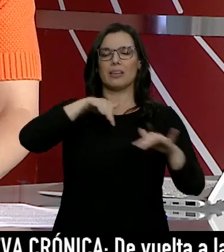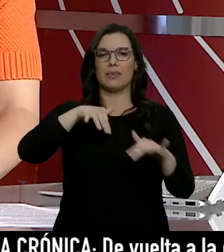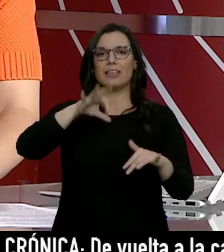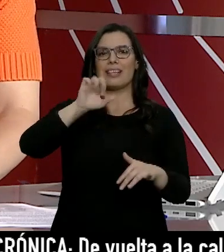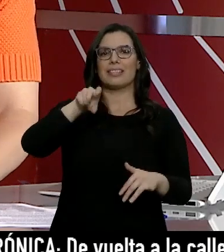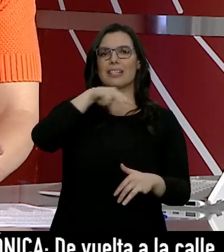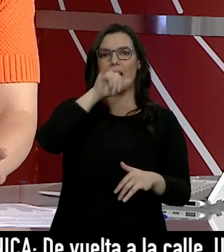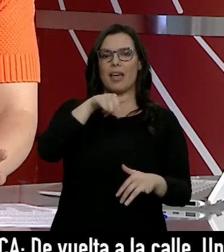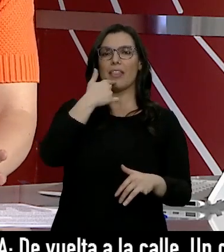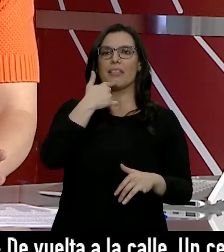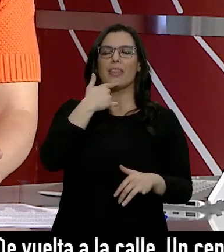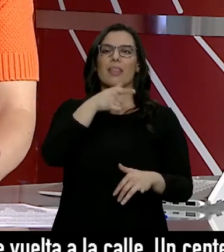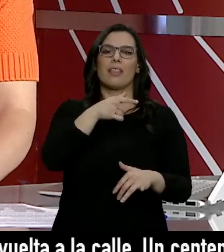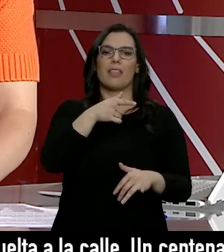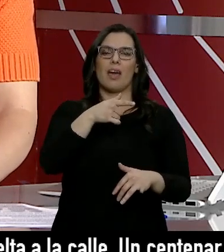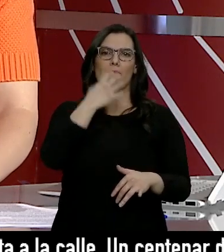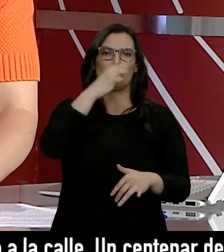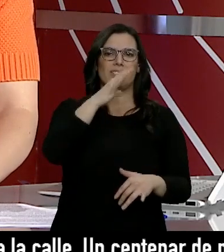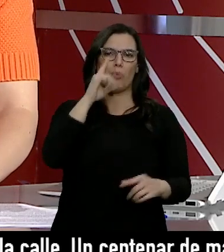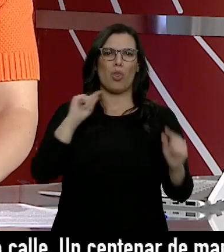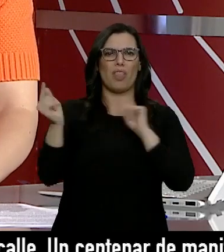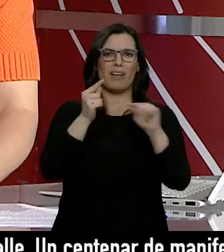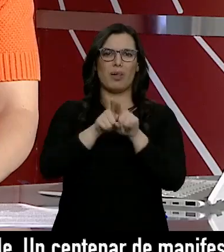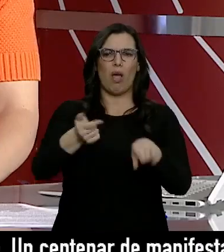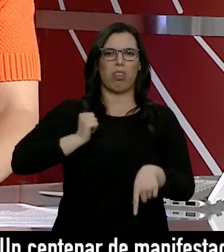denunciaba el uso que se está haciendo de este debate.